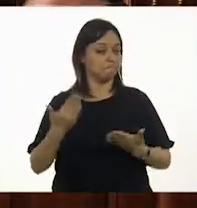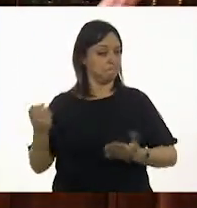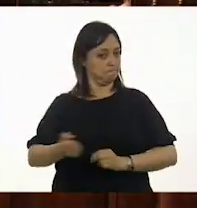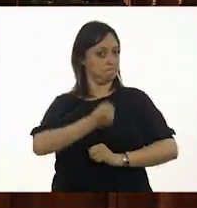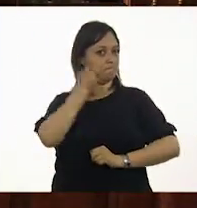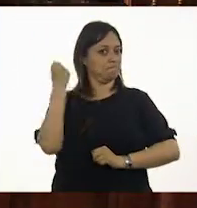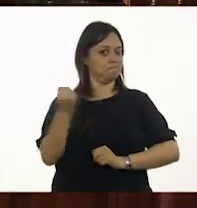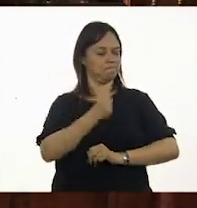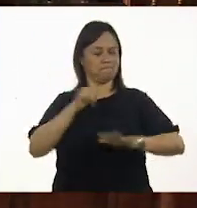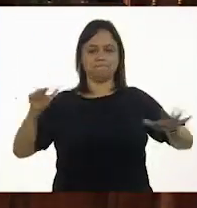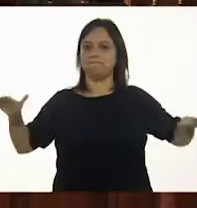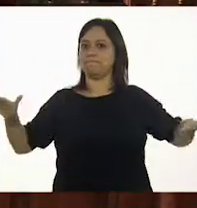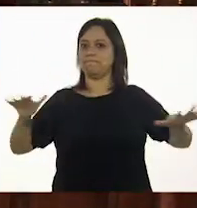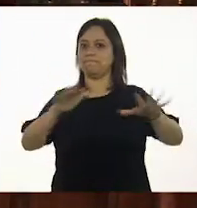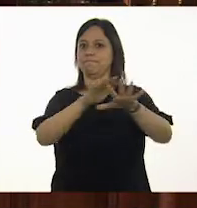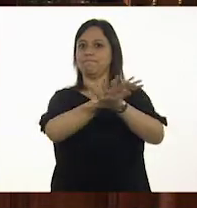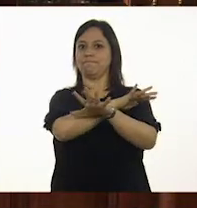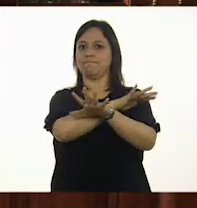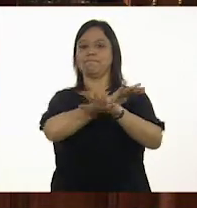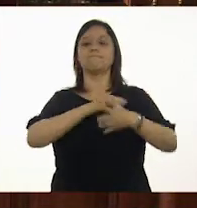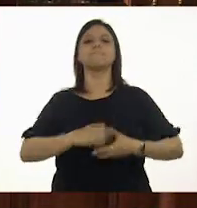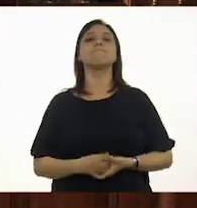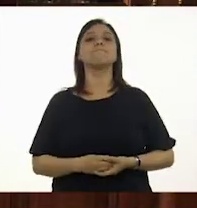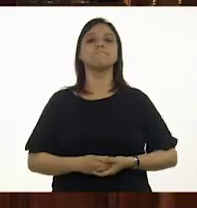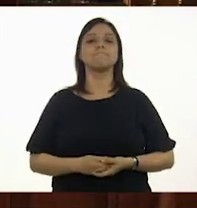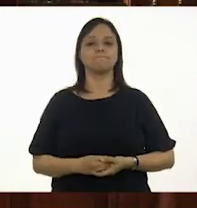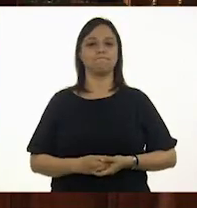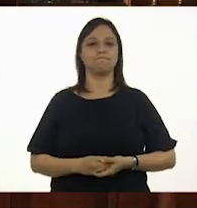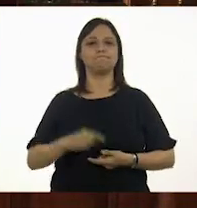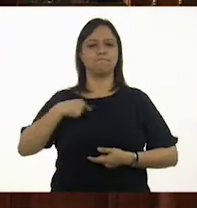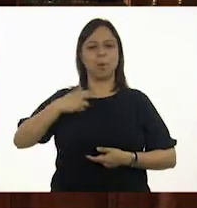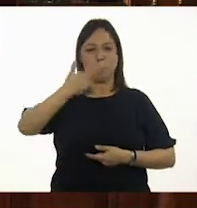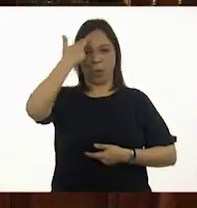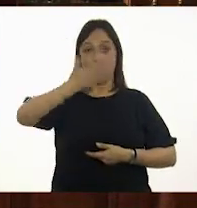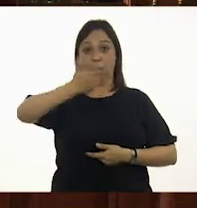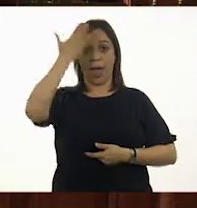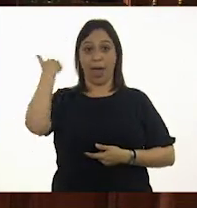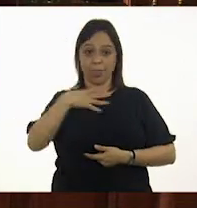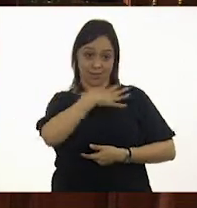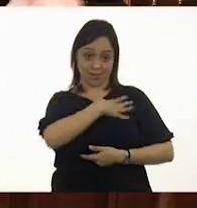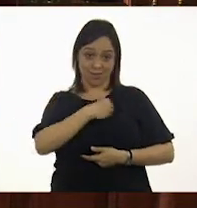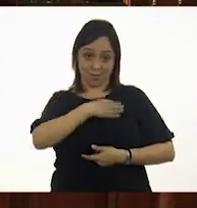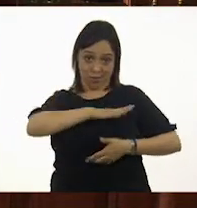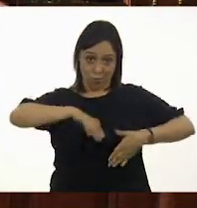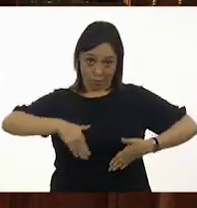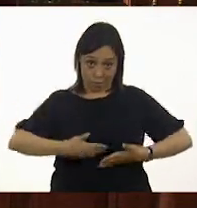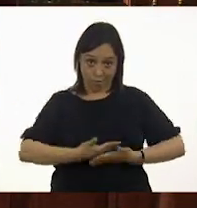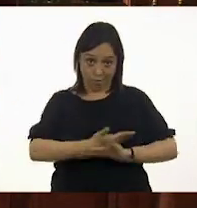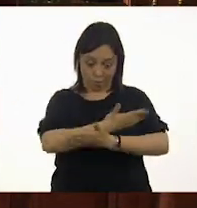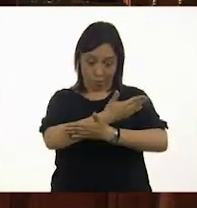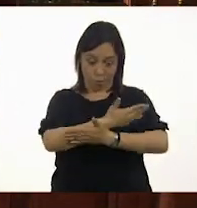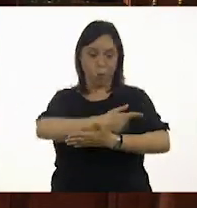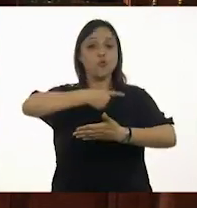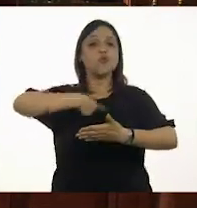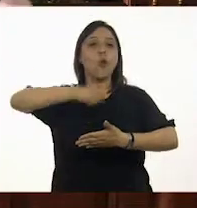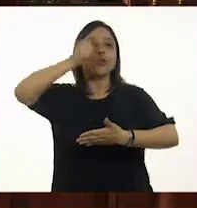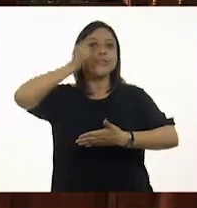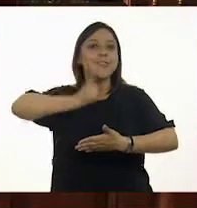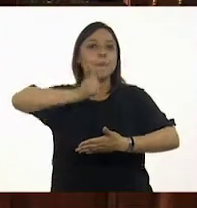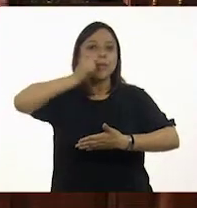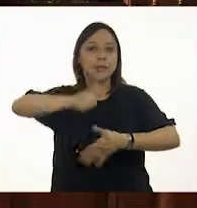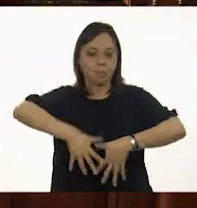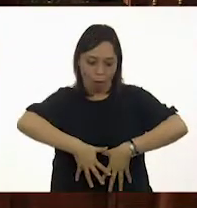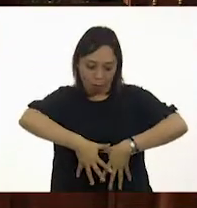acuerdo que cuando nació mi hijo, yo le ponía música a la